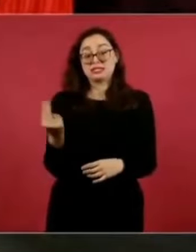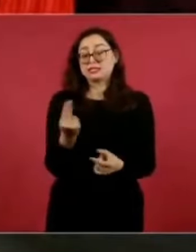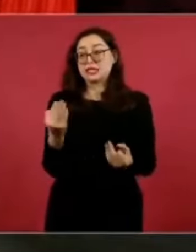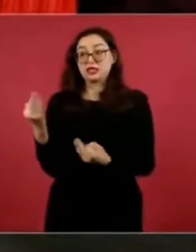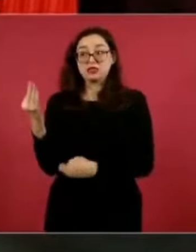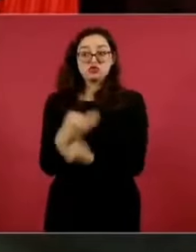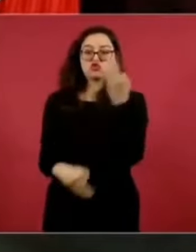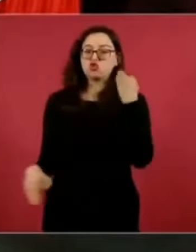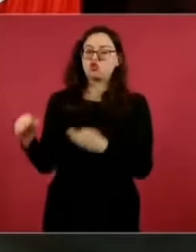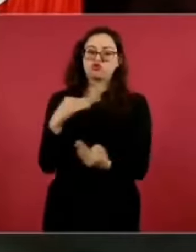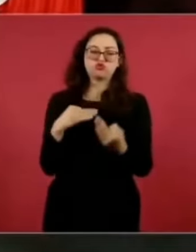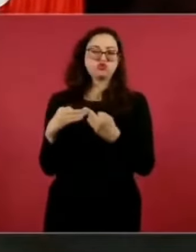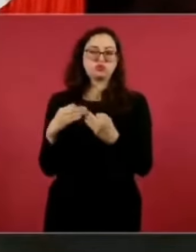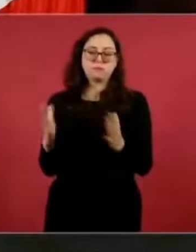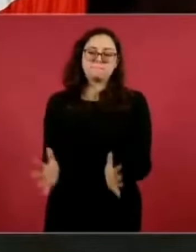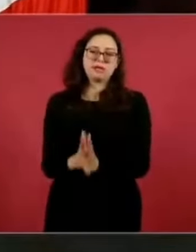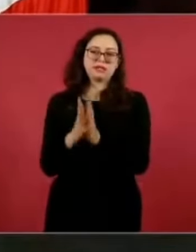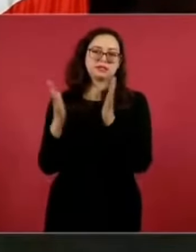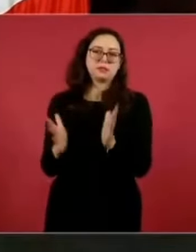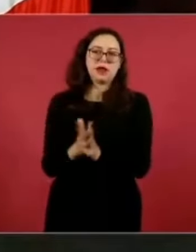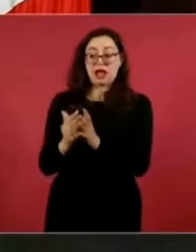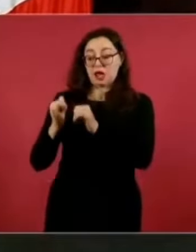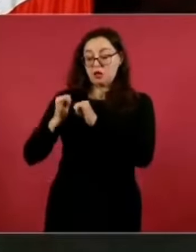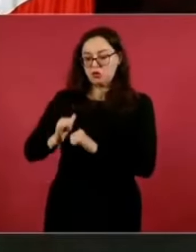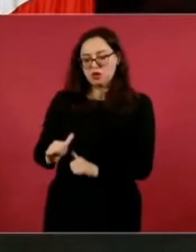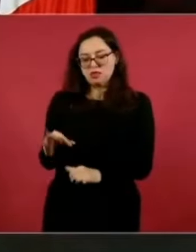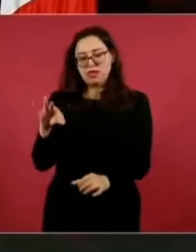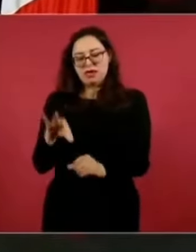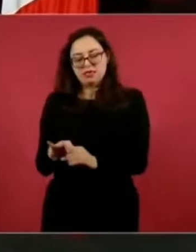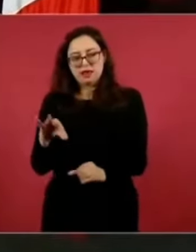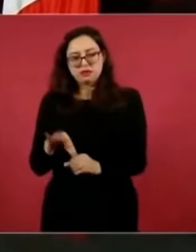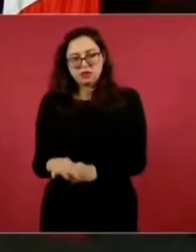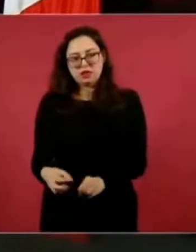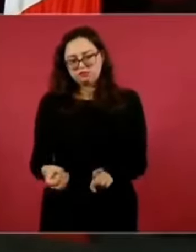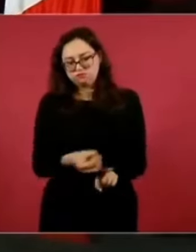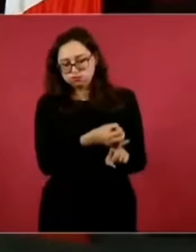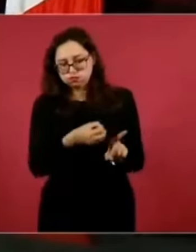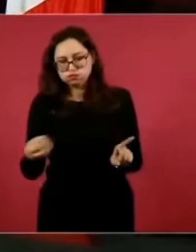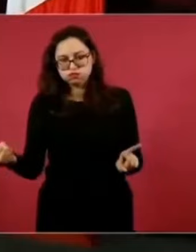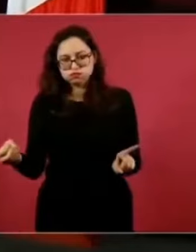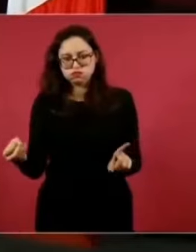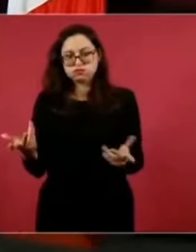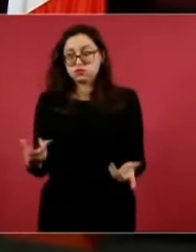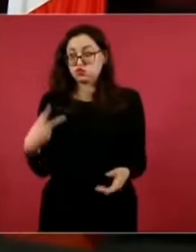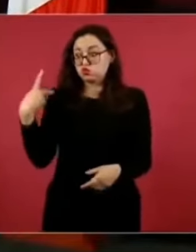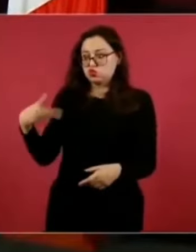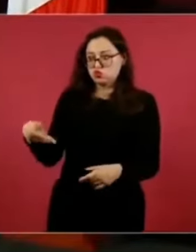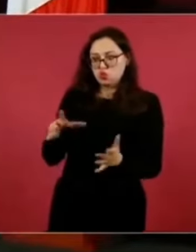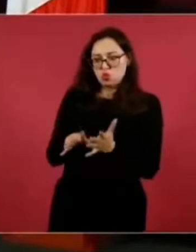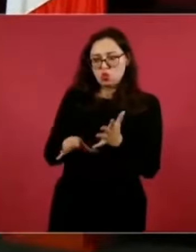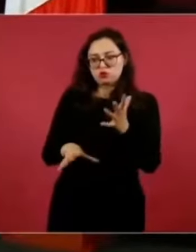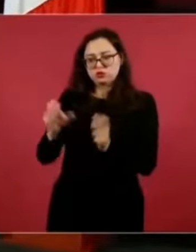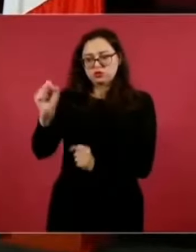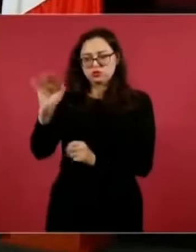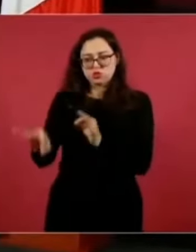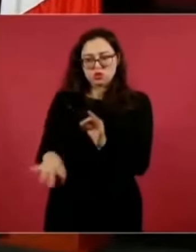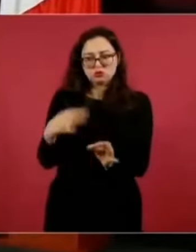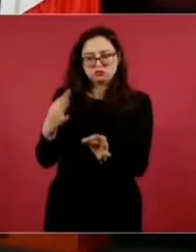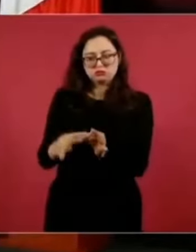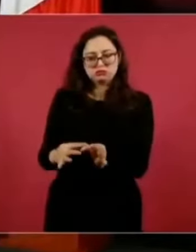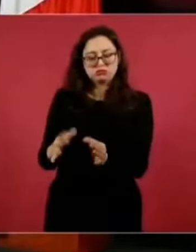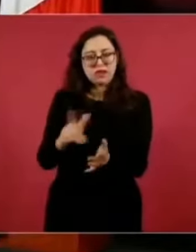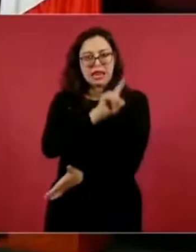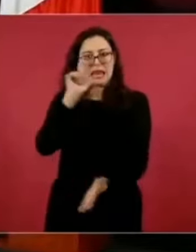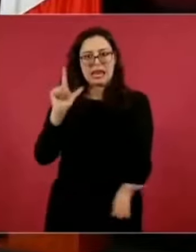electorales, de conformidad con la Constitución, las leyes de ese país,